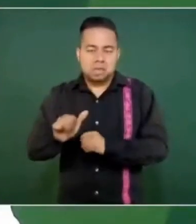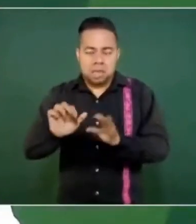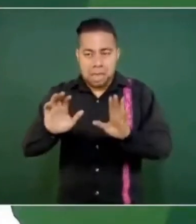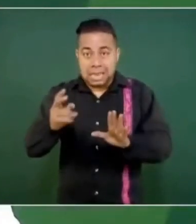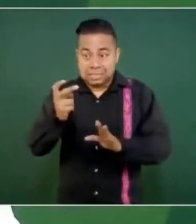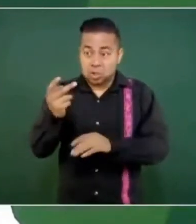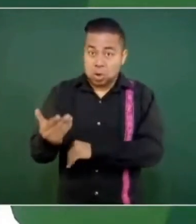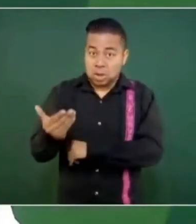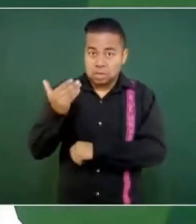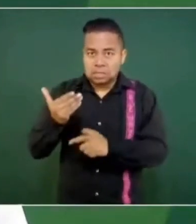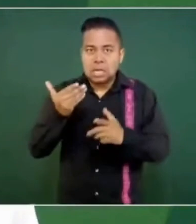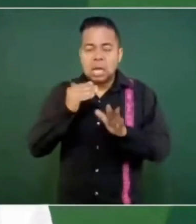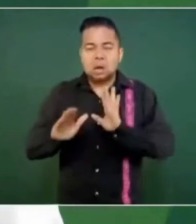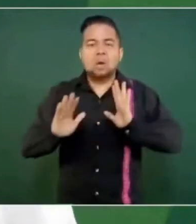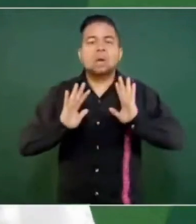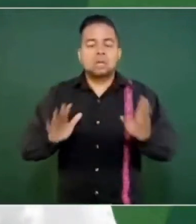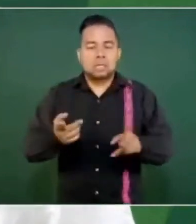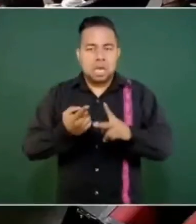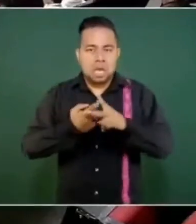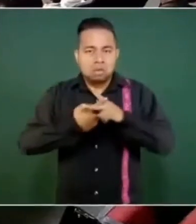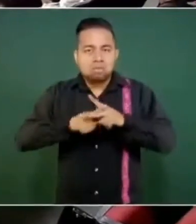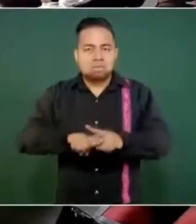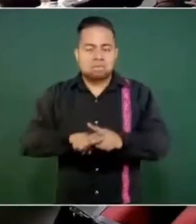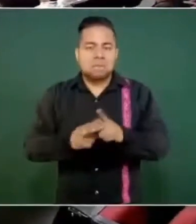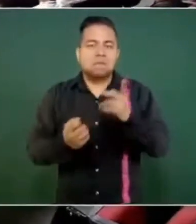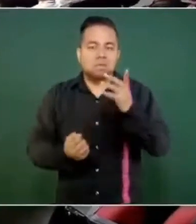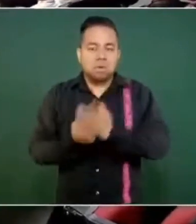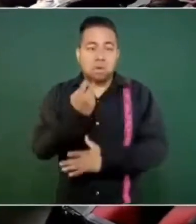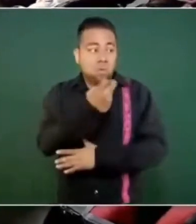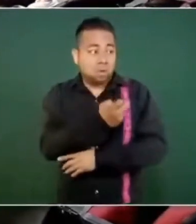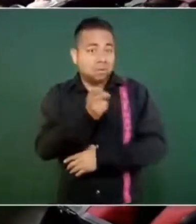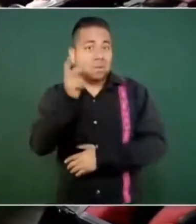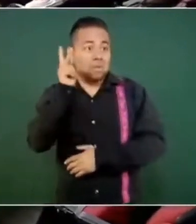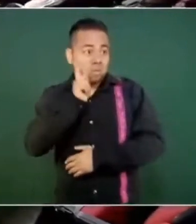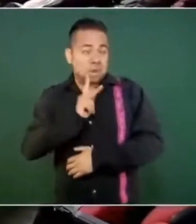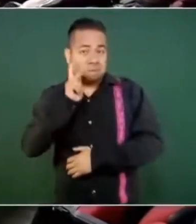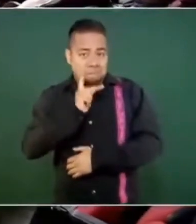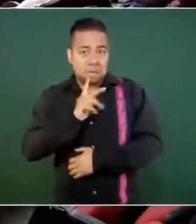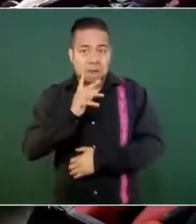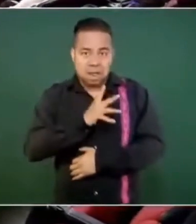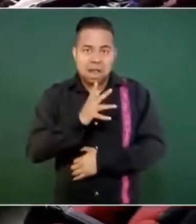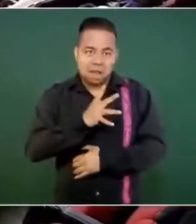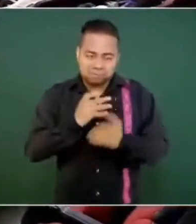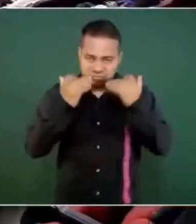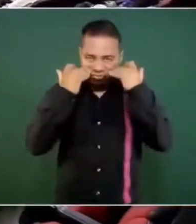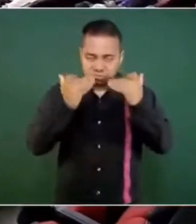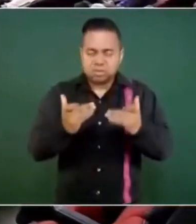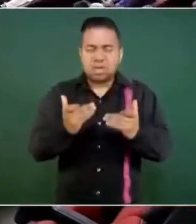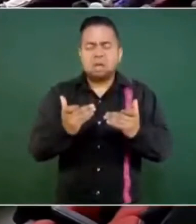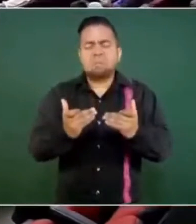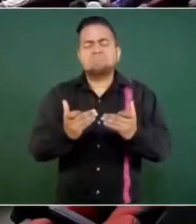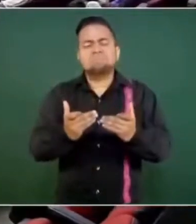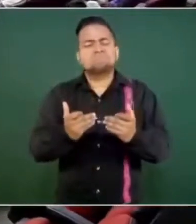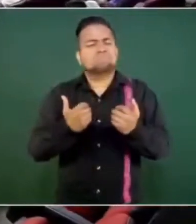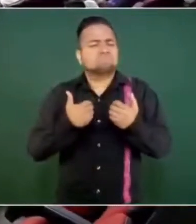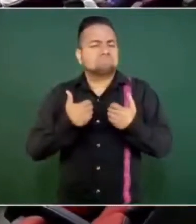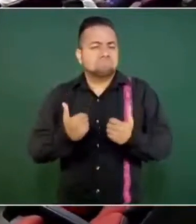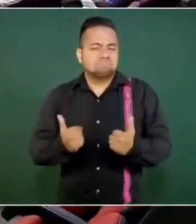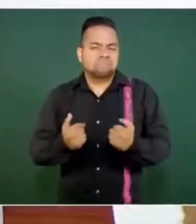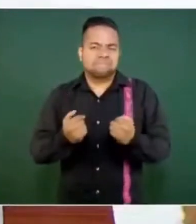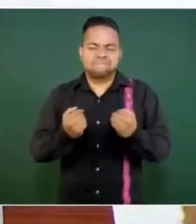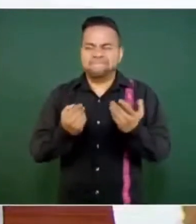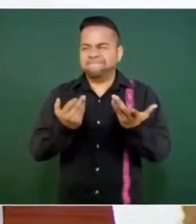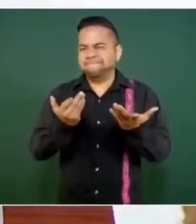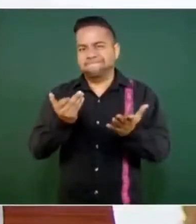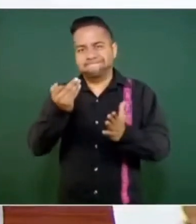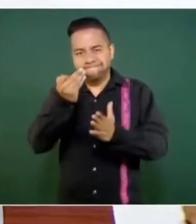y esto es una prueba. Desde luego faltan muchas otras